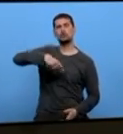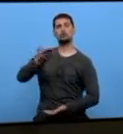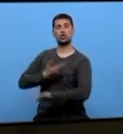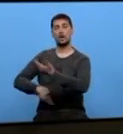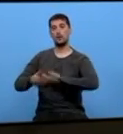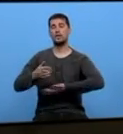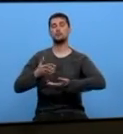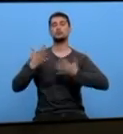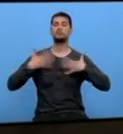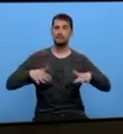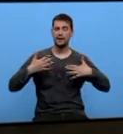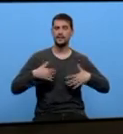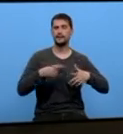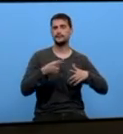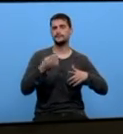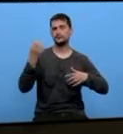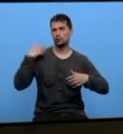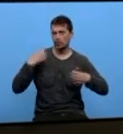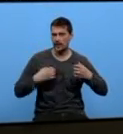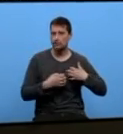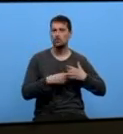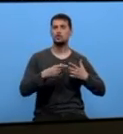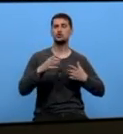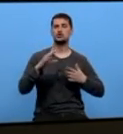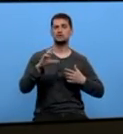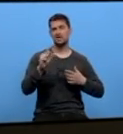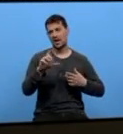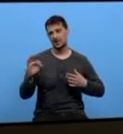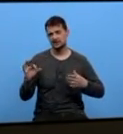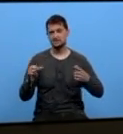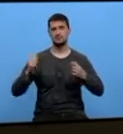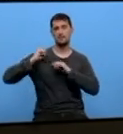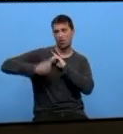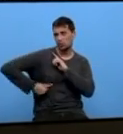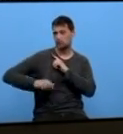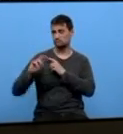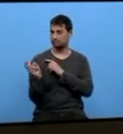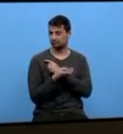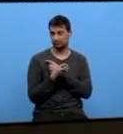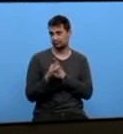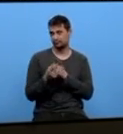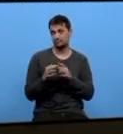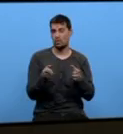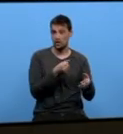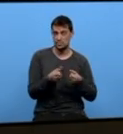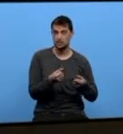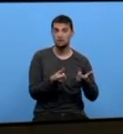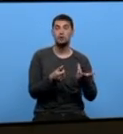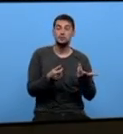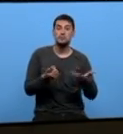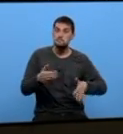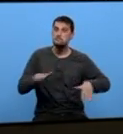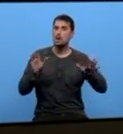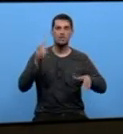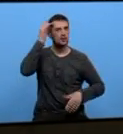prendas con varios objetos con unos chales tocados bolsos e demais e bueno me parece